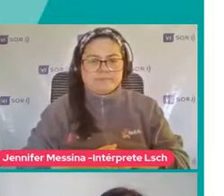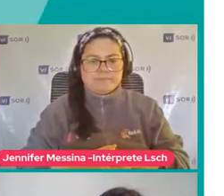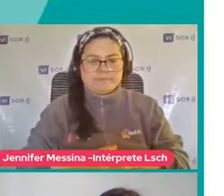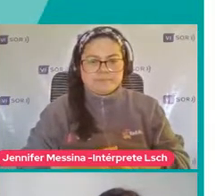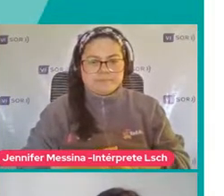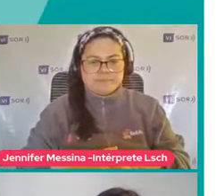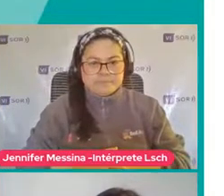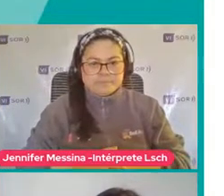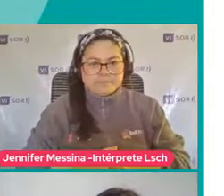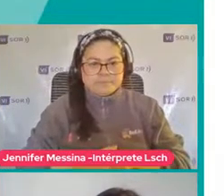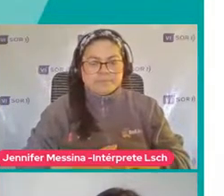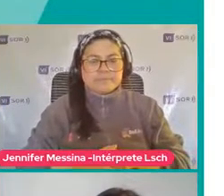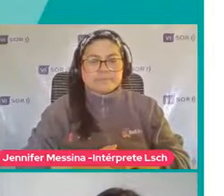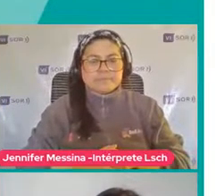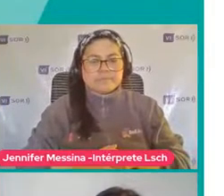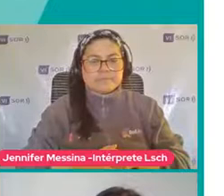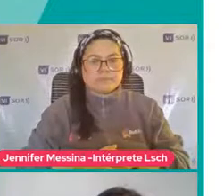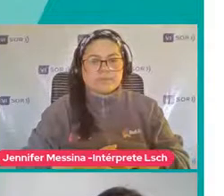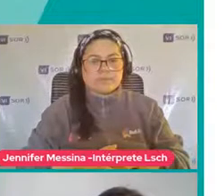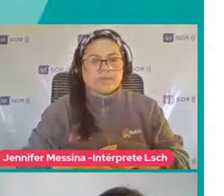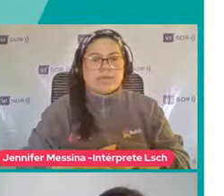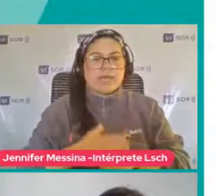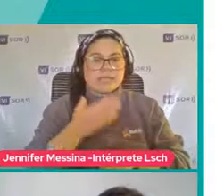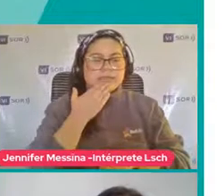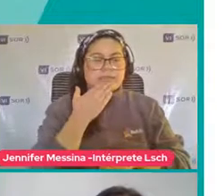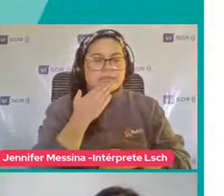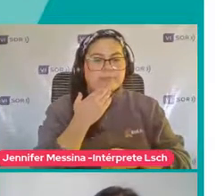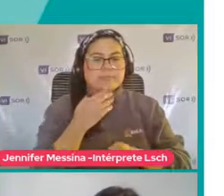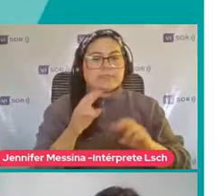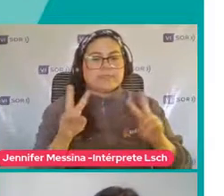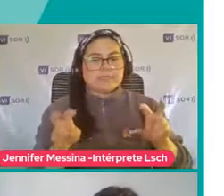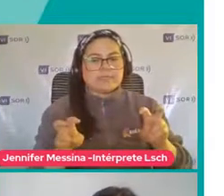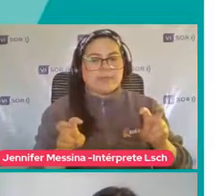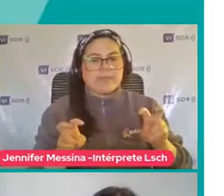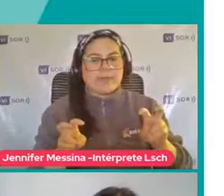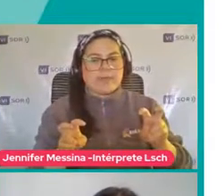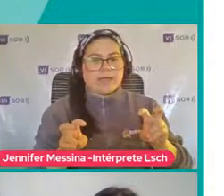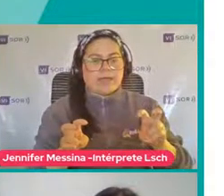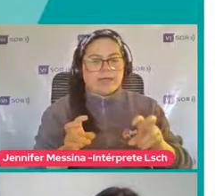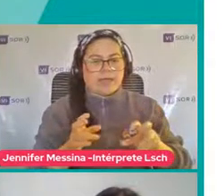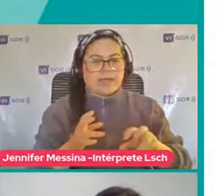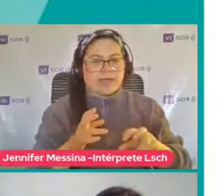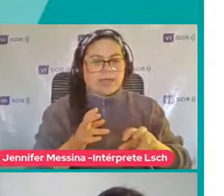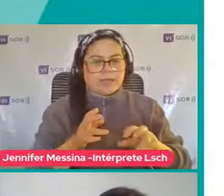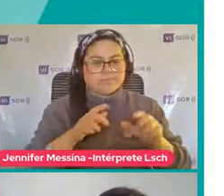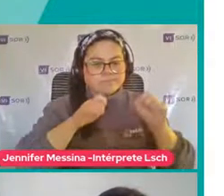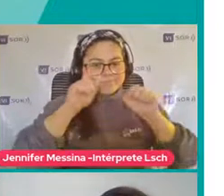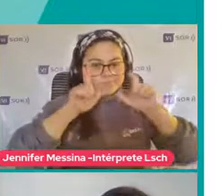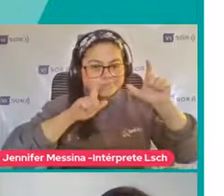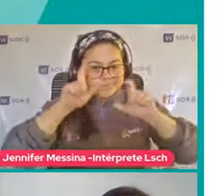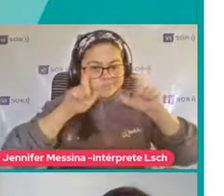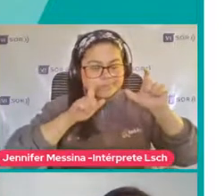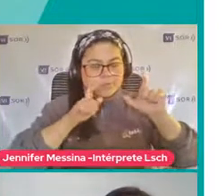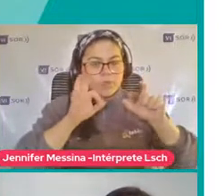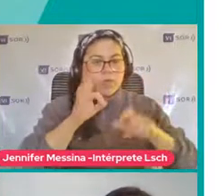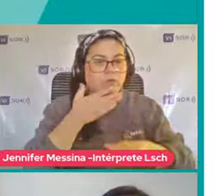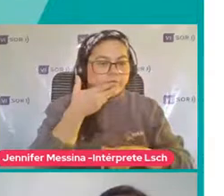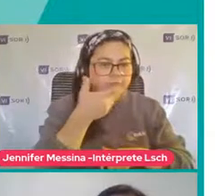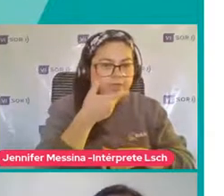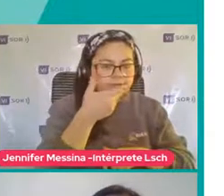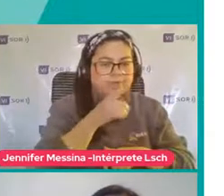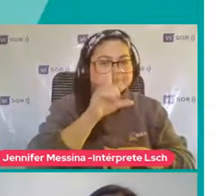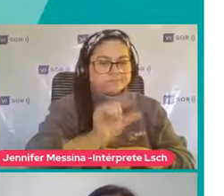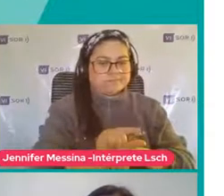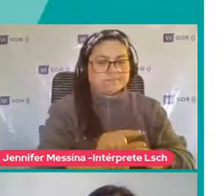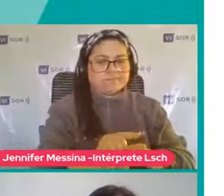Bueno También hay un uso De gestos verbales Y no verbales Que son restringidos O sea que Están por debajo De lo esperado Si bien Por